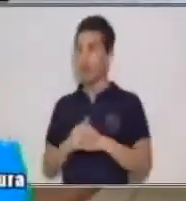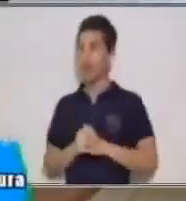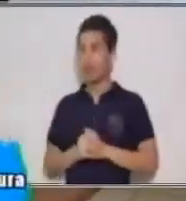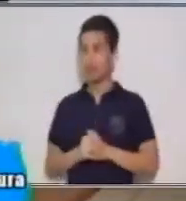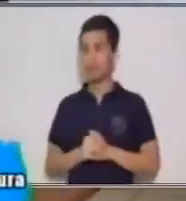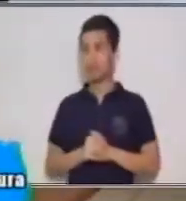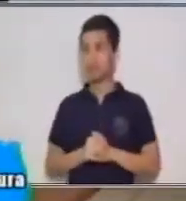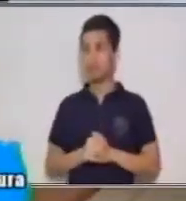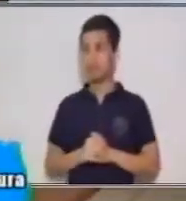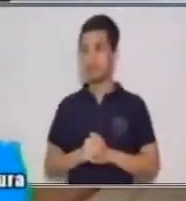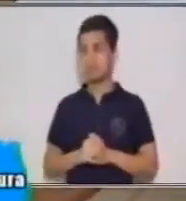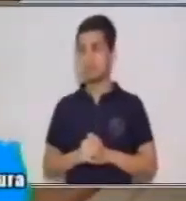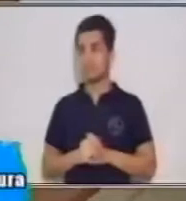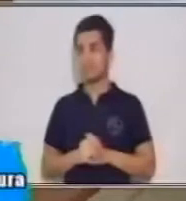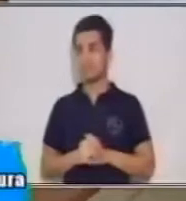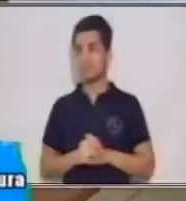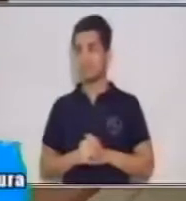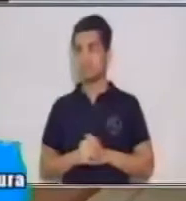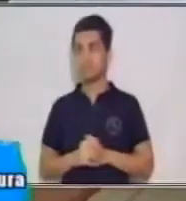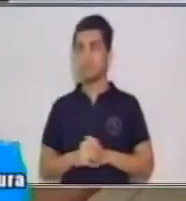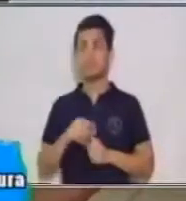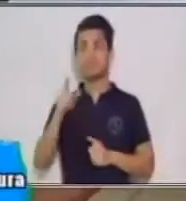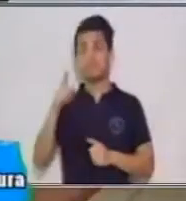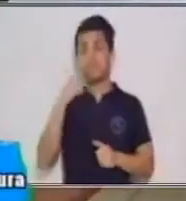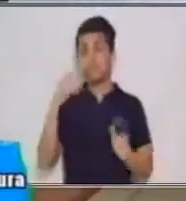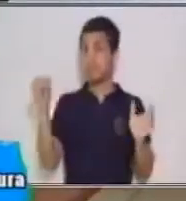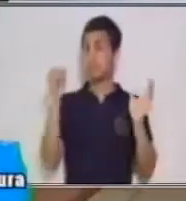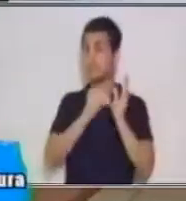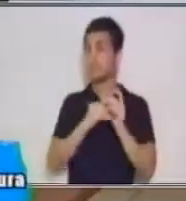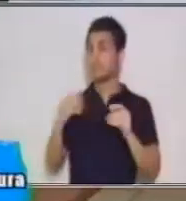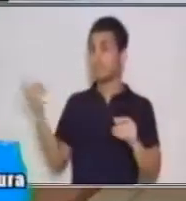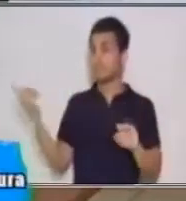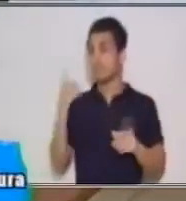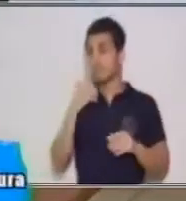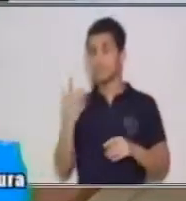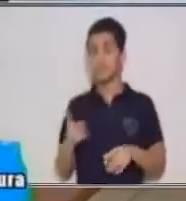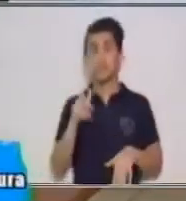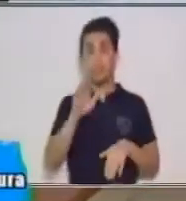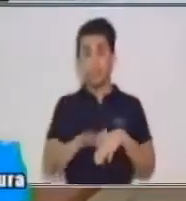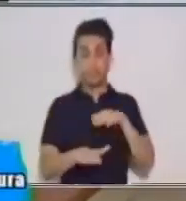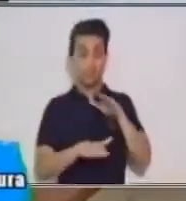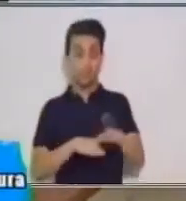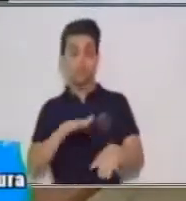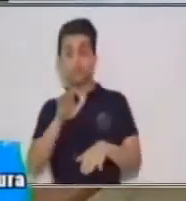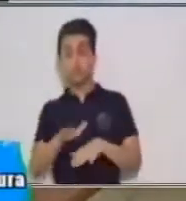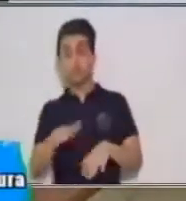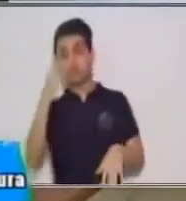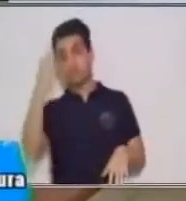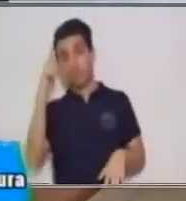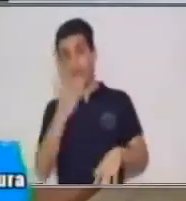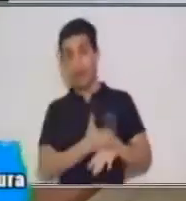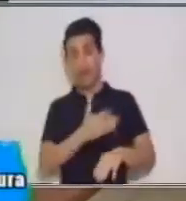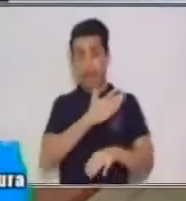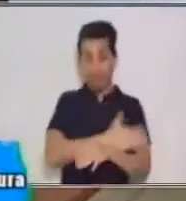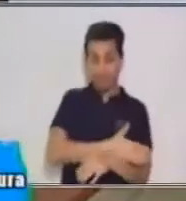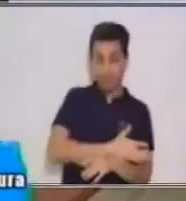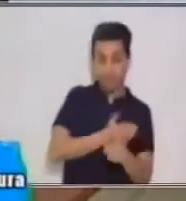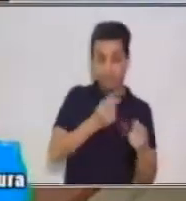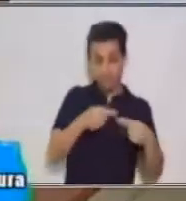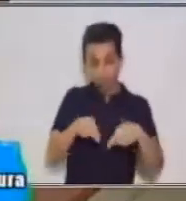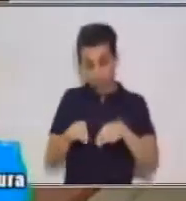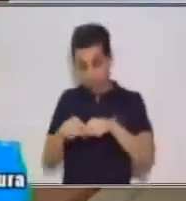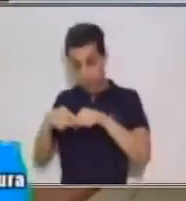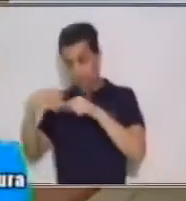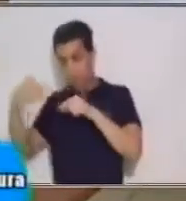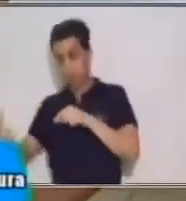Muy bien. Entonces, aquí ya estamos aplicando los pasos de antes, durante y después de la